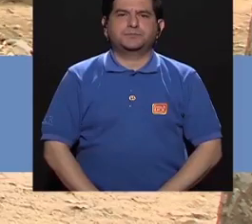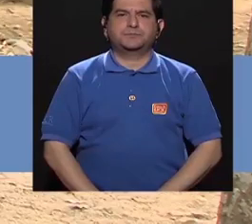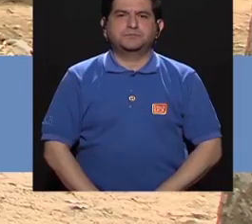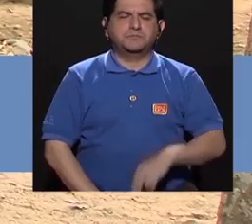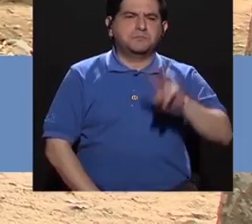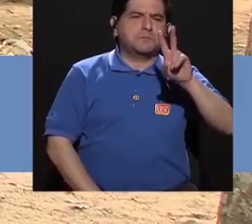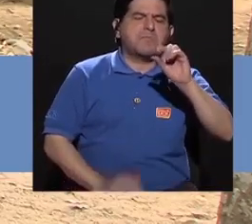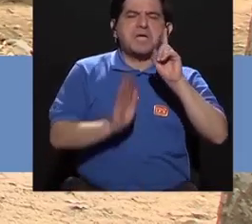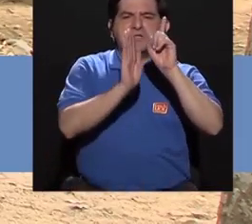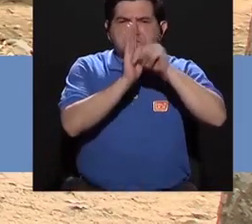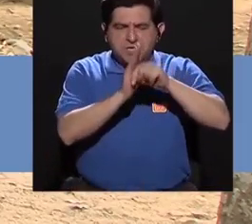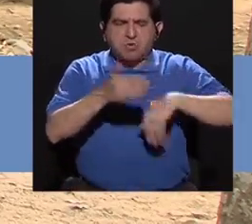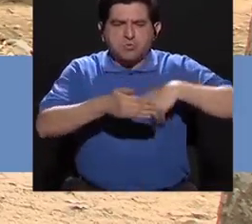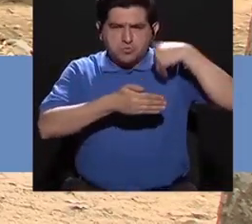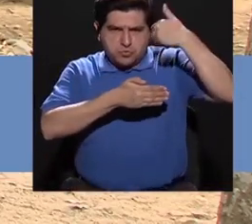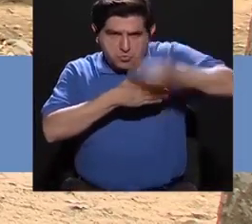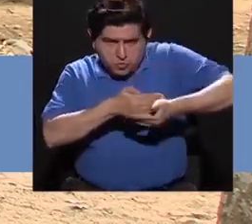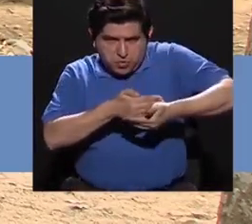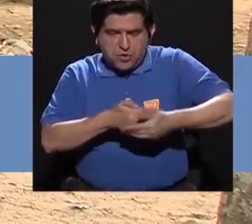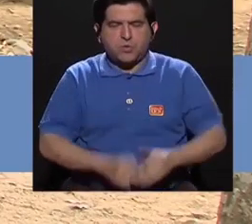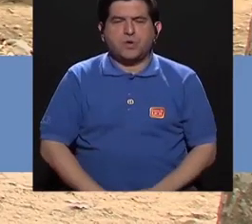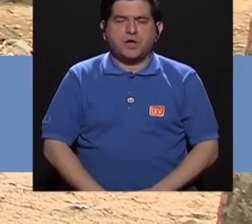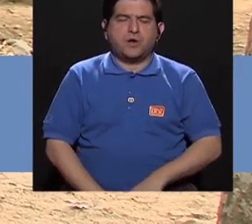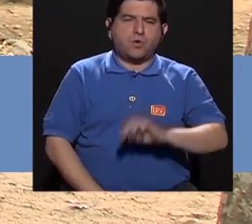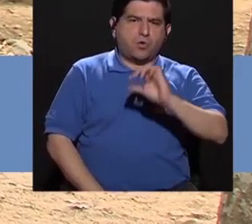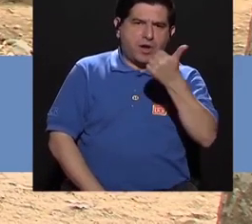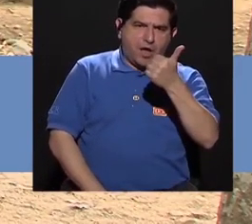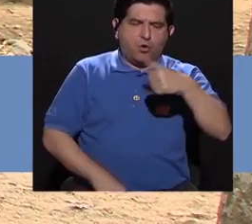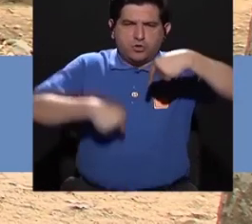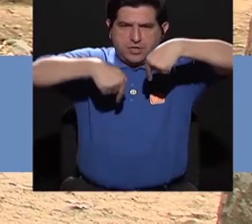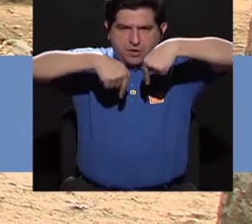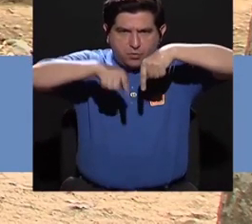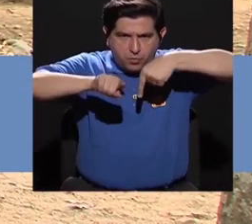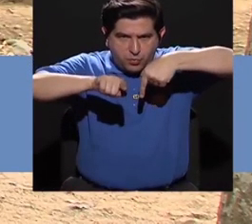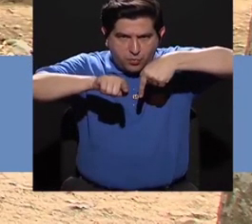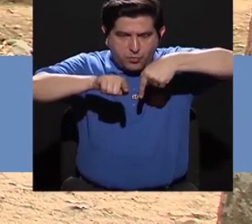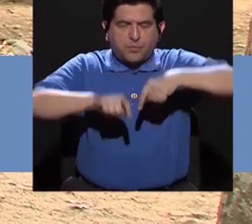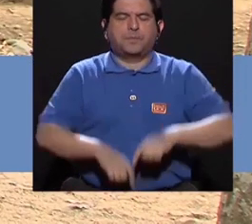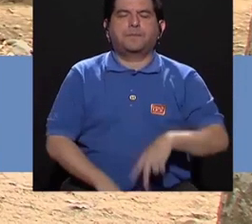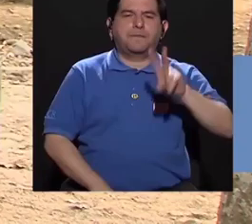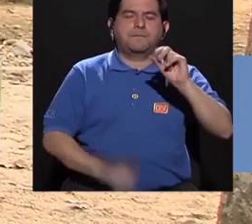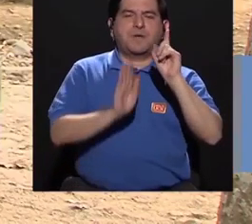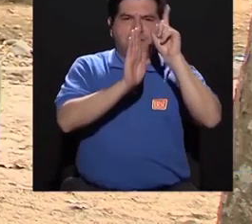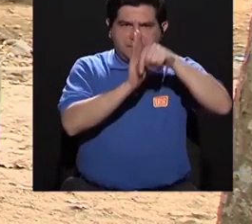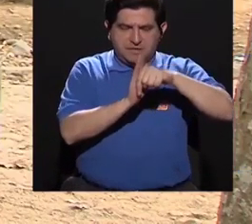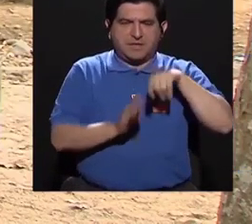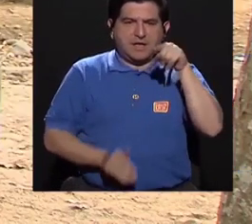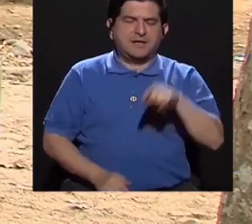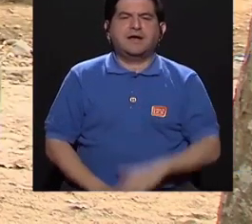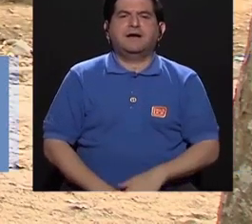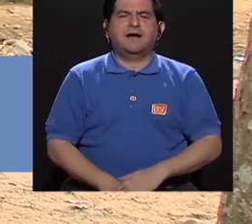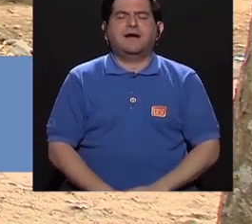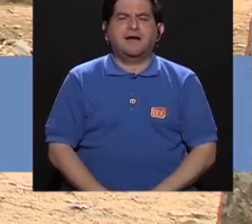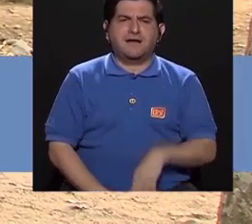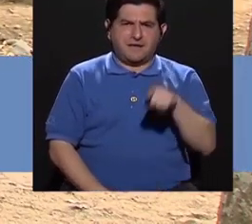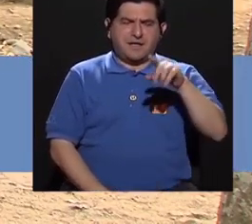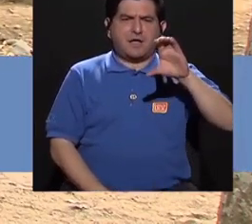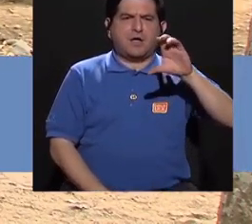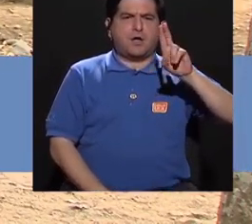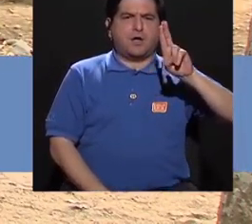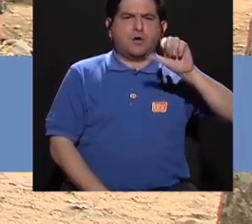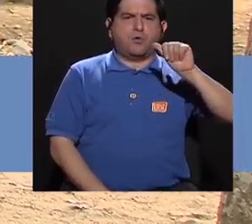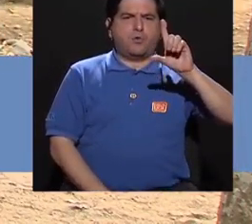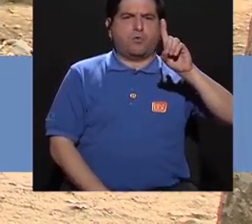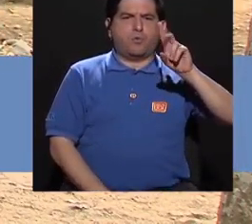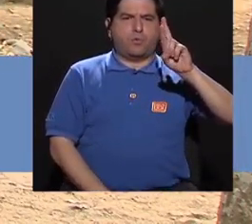Ahí van a sostener unos 20 segundos y después pasamos la otra pierna y sostemos otros 20 segundos y ahí lo que vamos a hacer es que vamos a trabajar más el